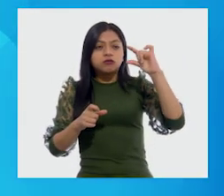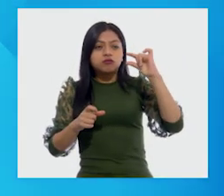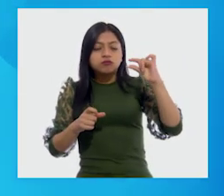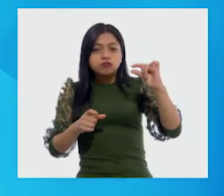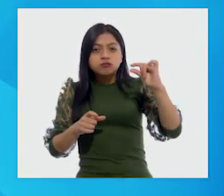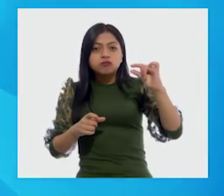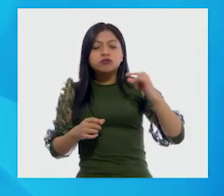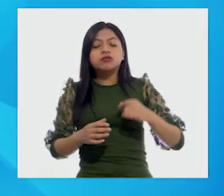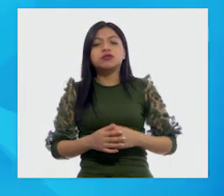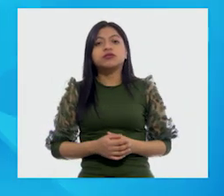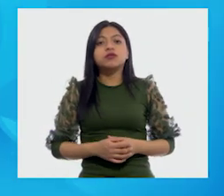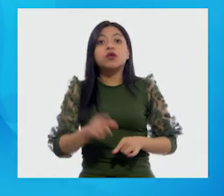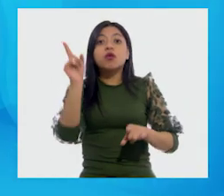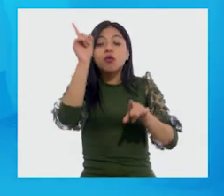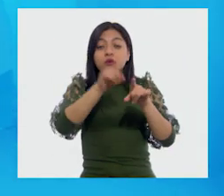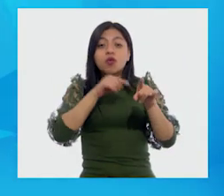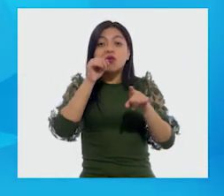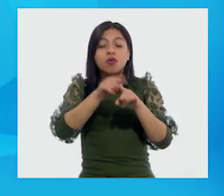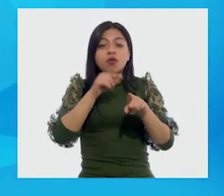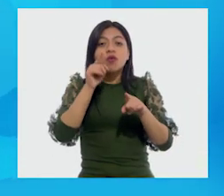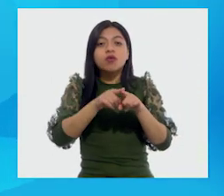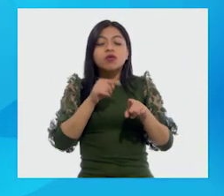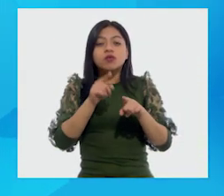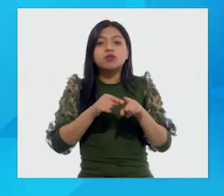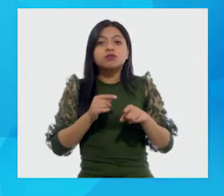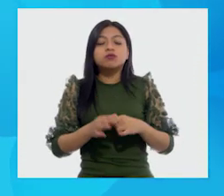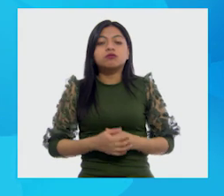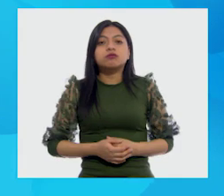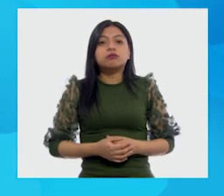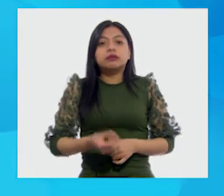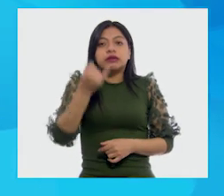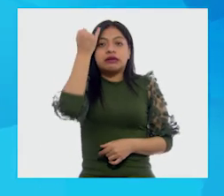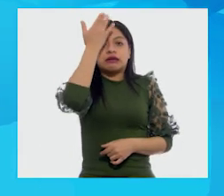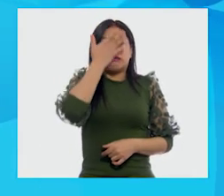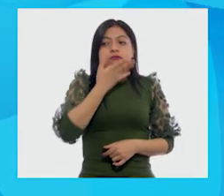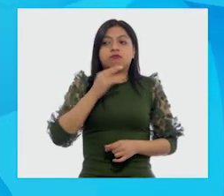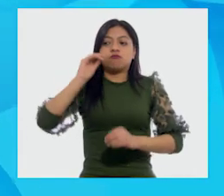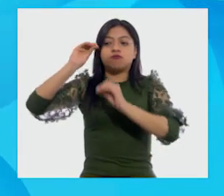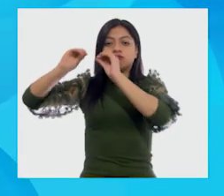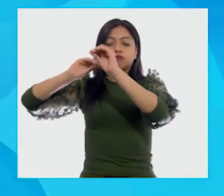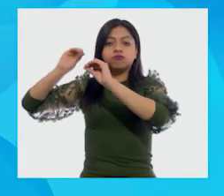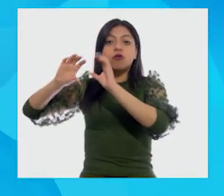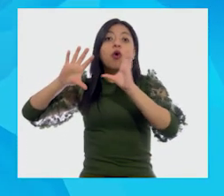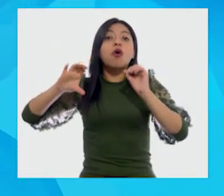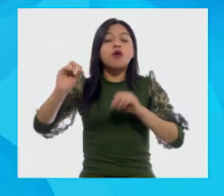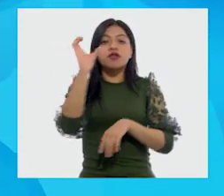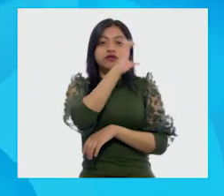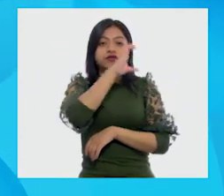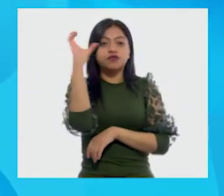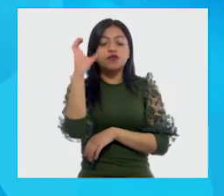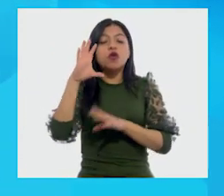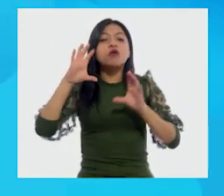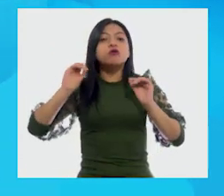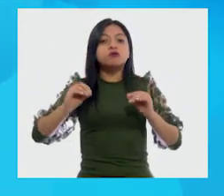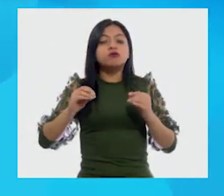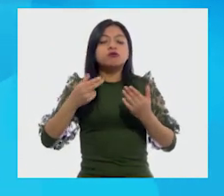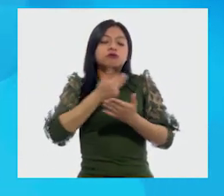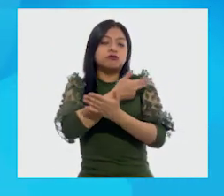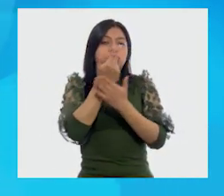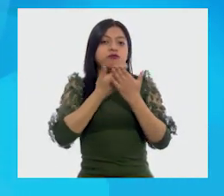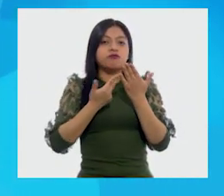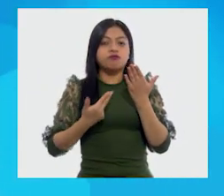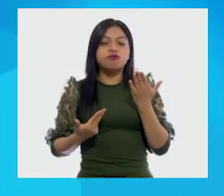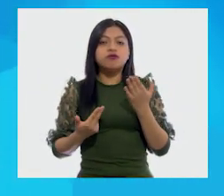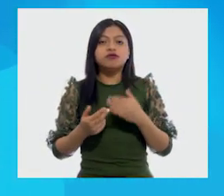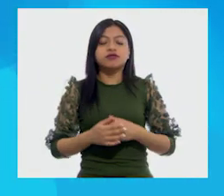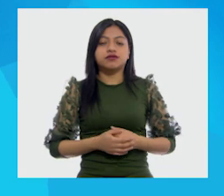los colores, las imágenes que ponemos. O las fotos, las ilustraciones que se vayan a